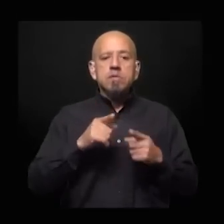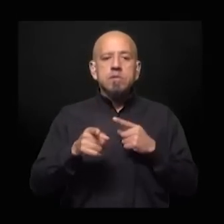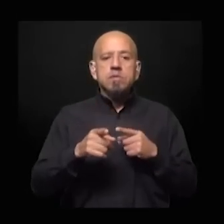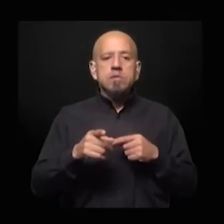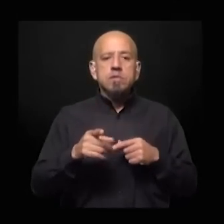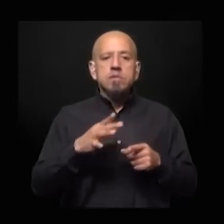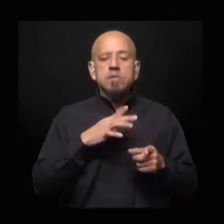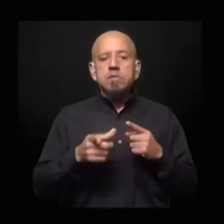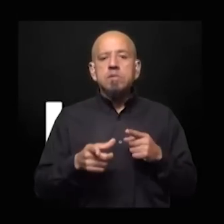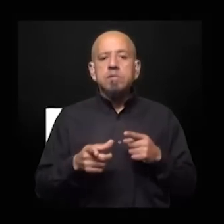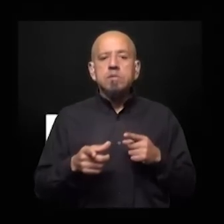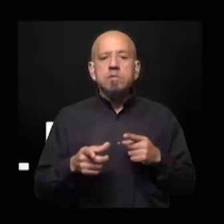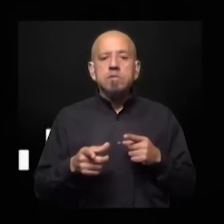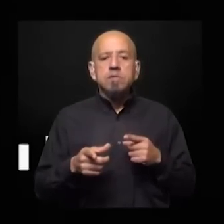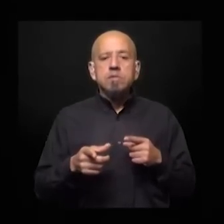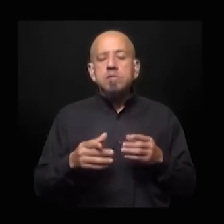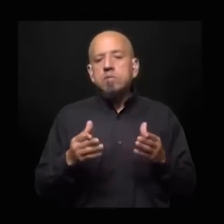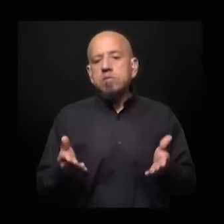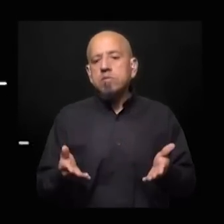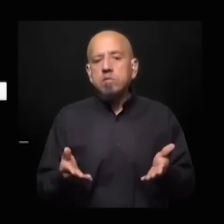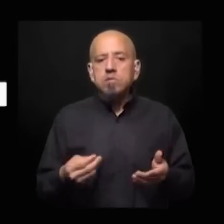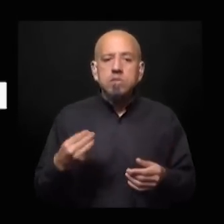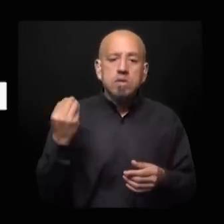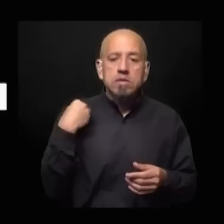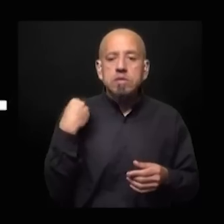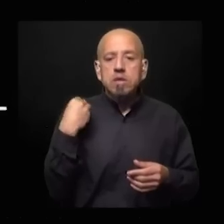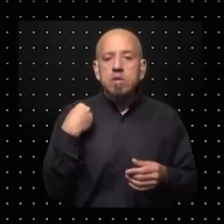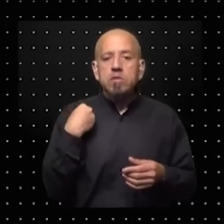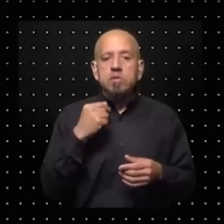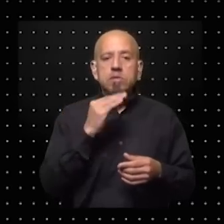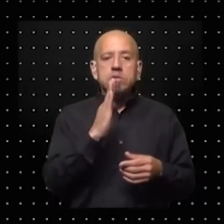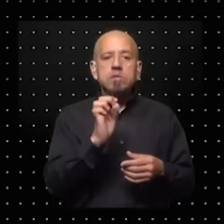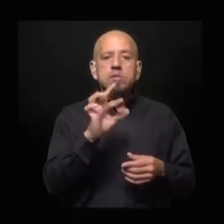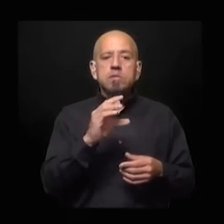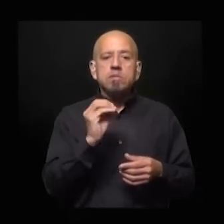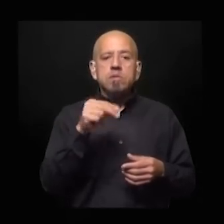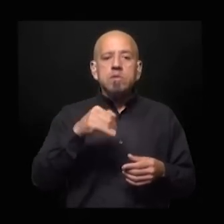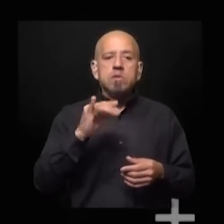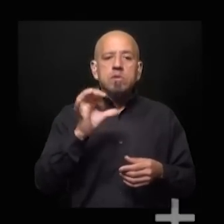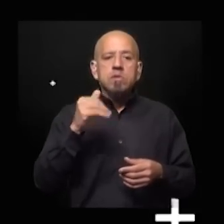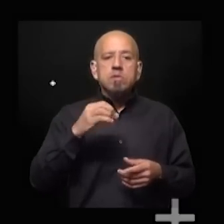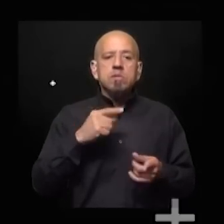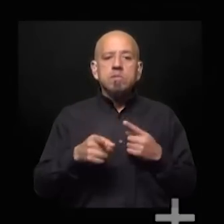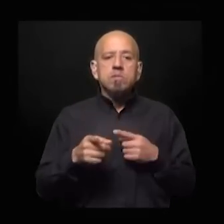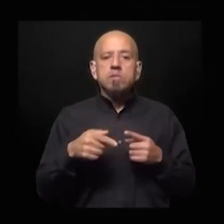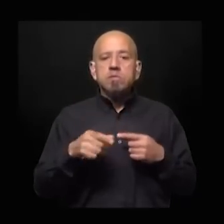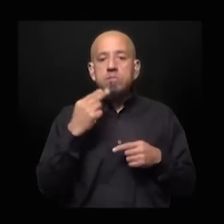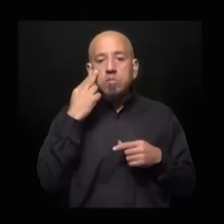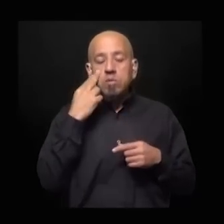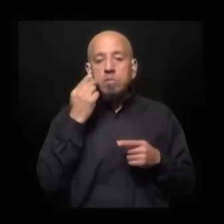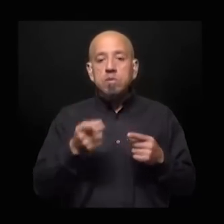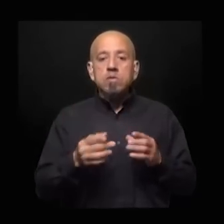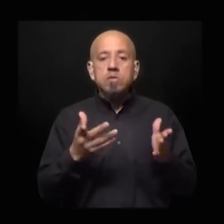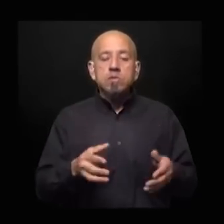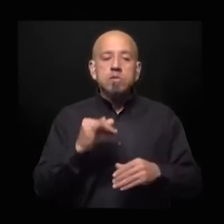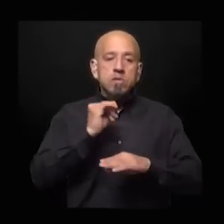que diga bueno yo estoy harto de que ni el peronismo ni la derecha me haya resuelto mis problemas cotidianos que son